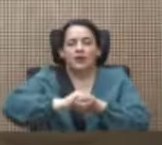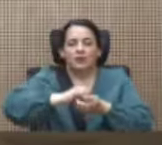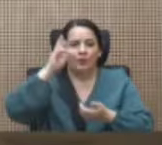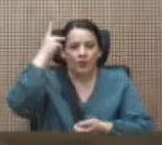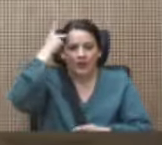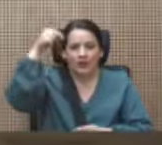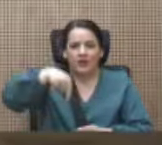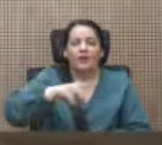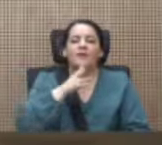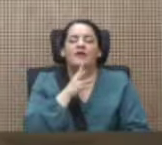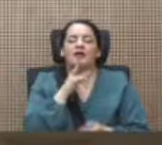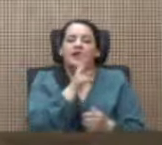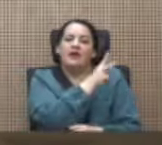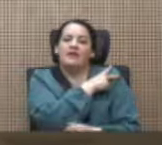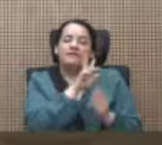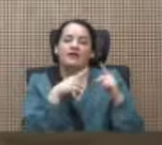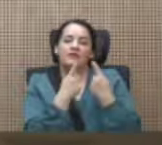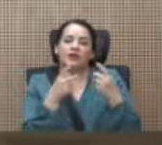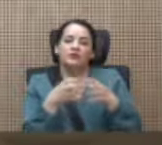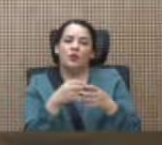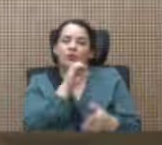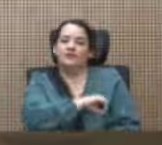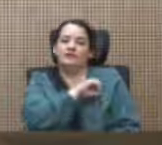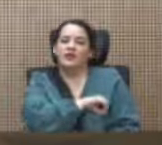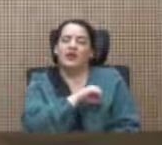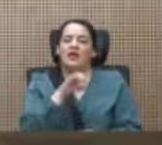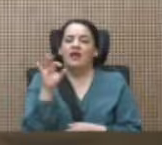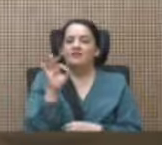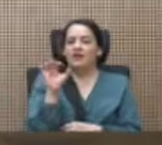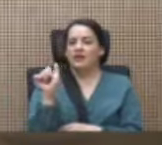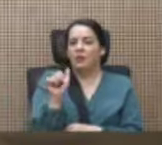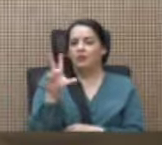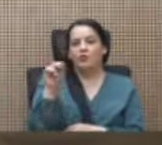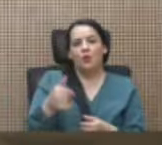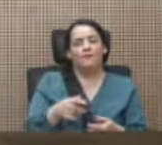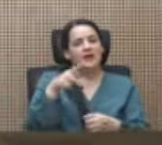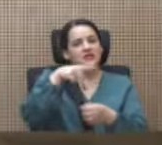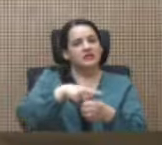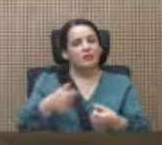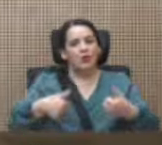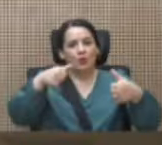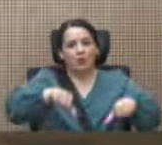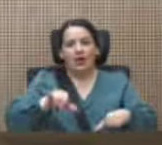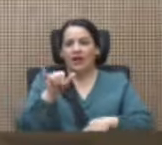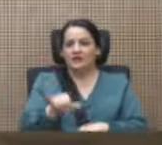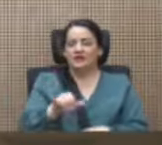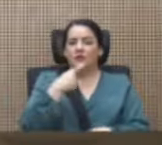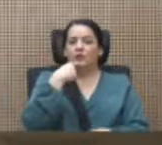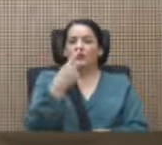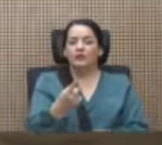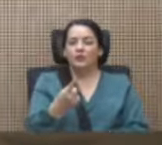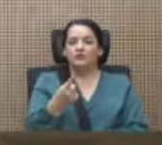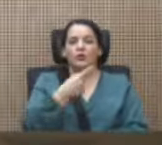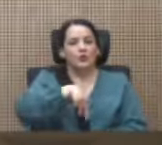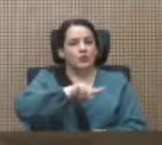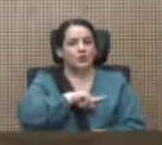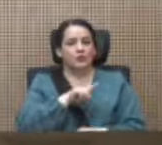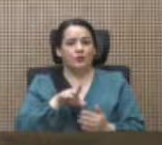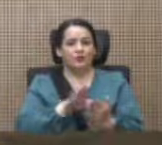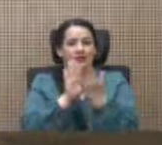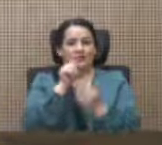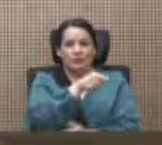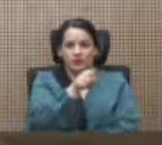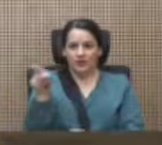jefa de Fracción del Oficialismo, el Frente Amplio, ni participó de ese acuerdo, porque así expresamente lo dijimos. De frente a ustedes